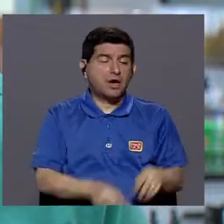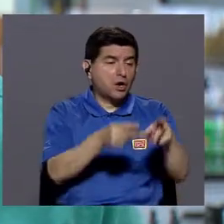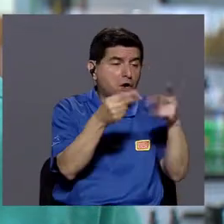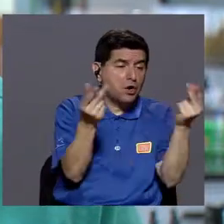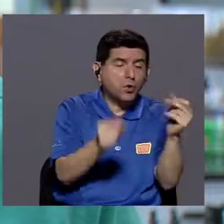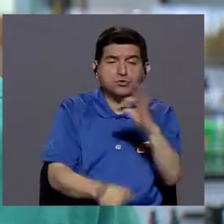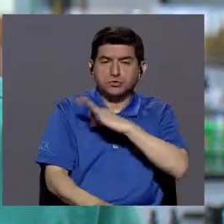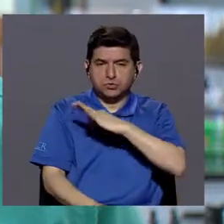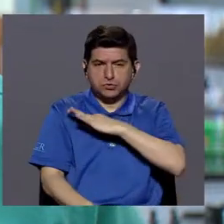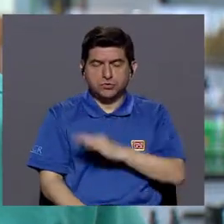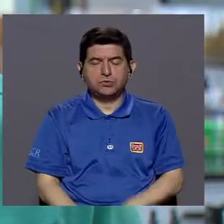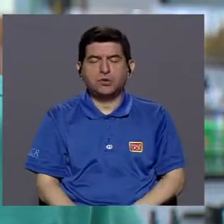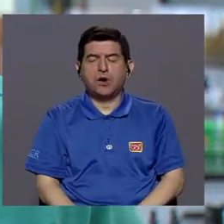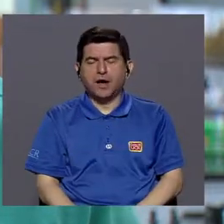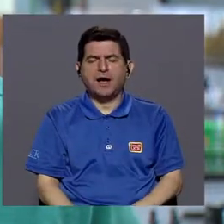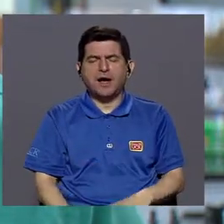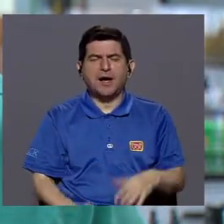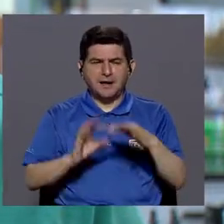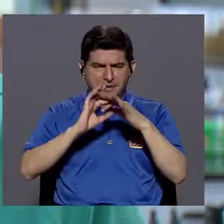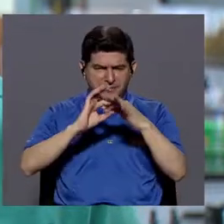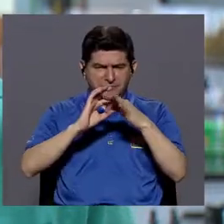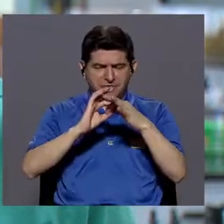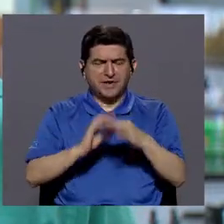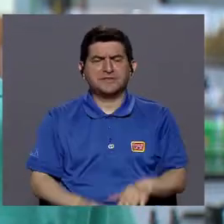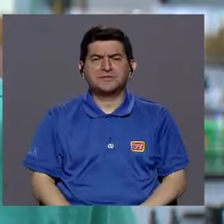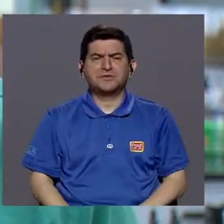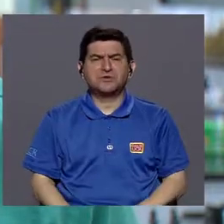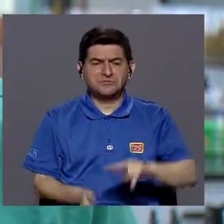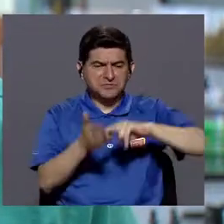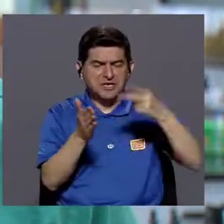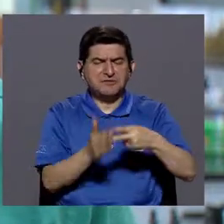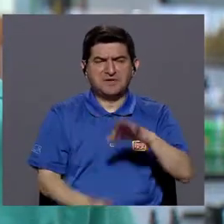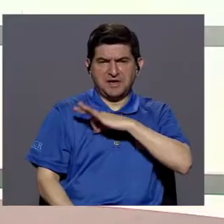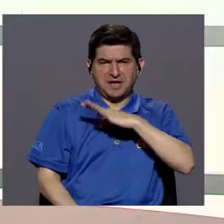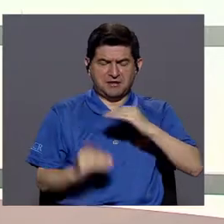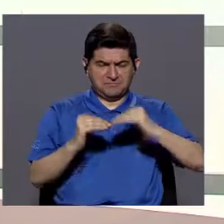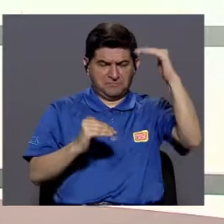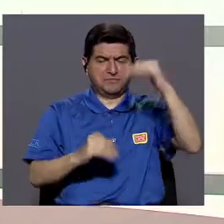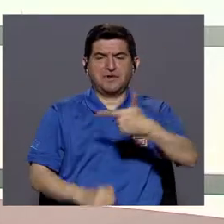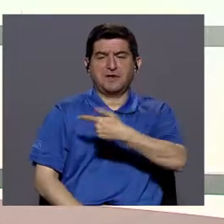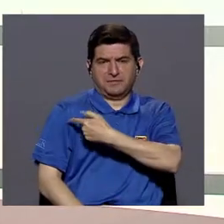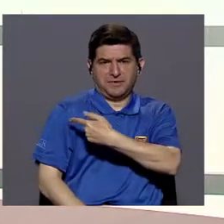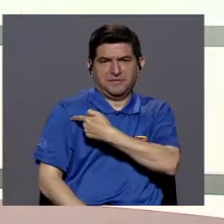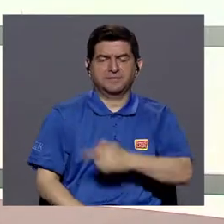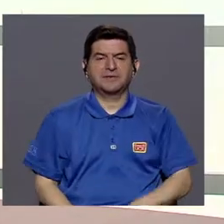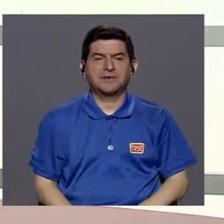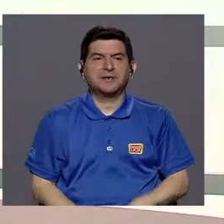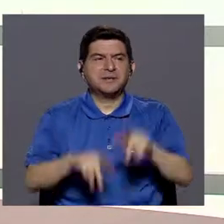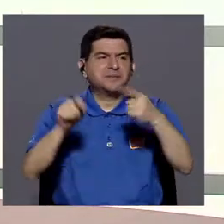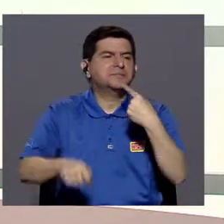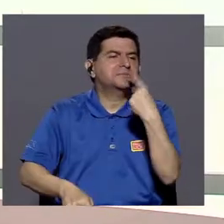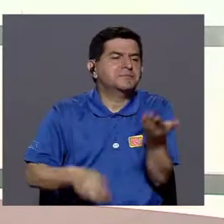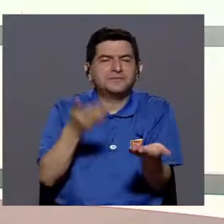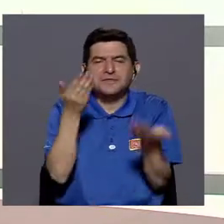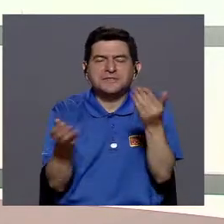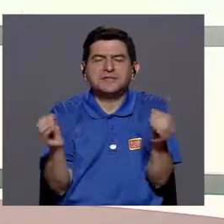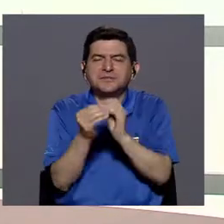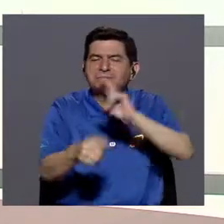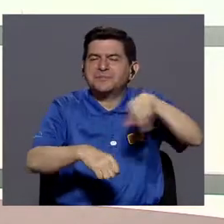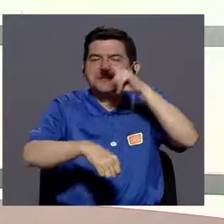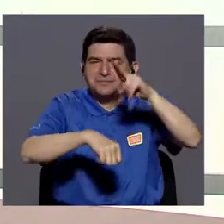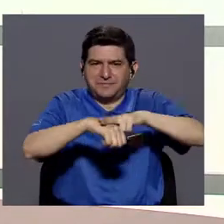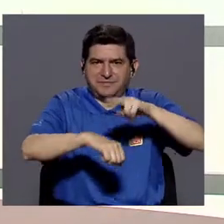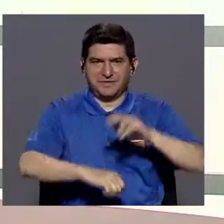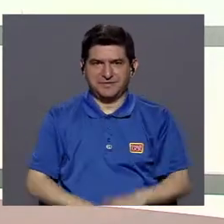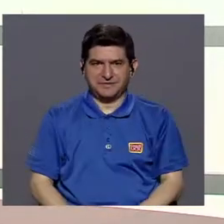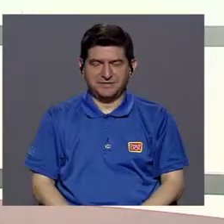costo-beneficio es, obviamente, hacia el beneficio de vacunarse, ¿verdad? Sí, lo que la gente más o menos refiere, o